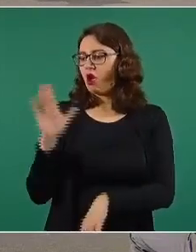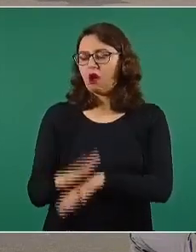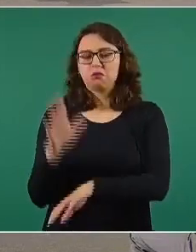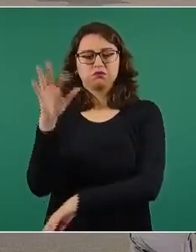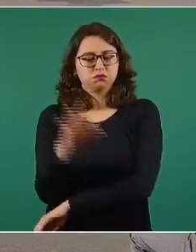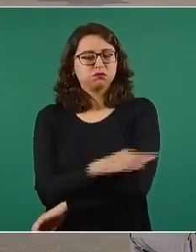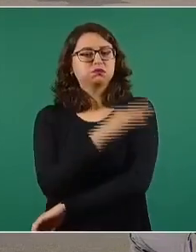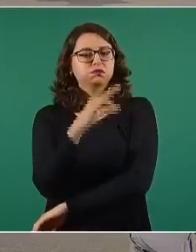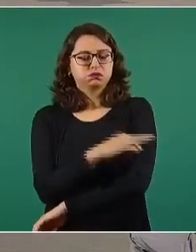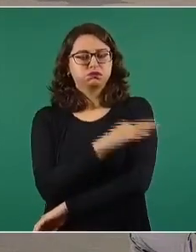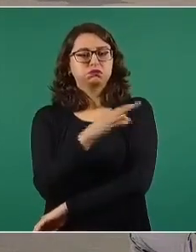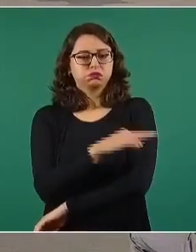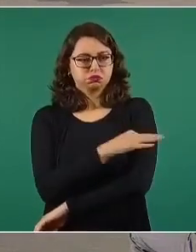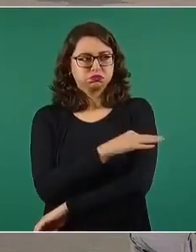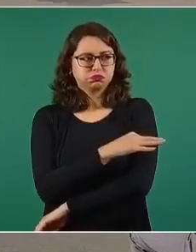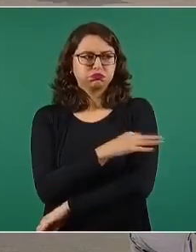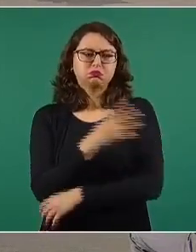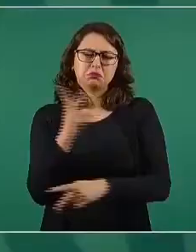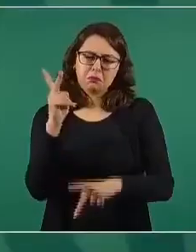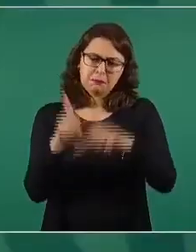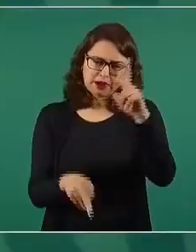aún con una primera dosis,